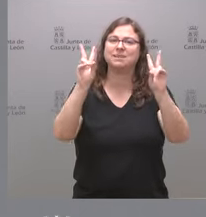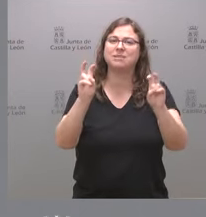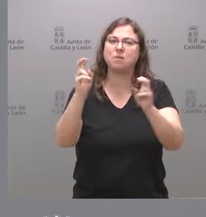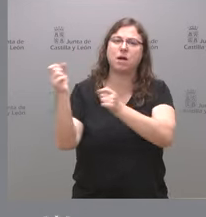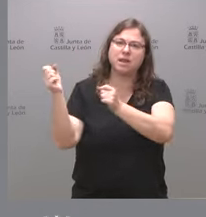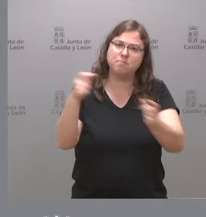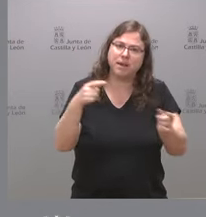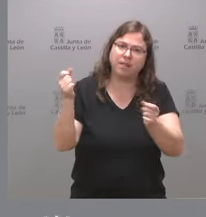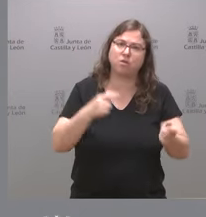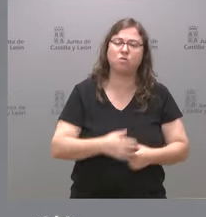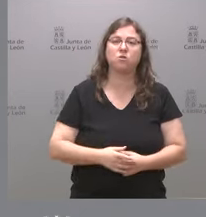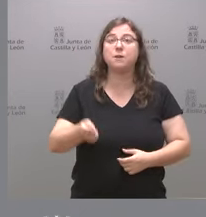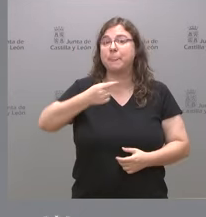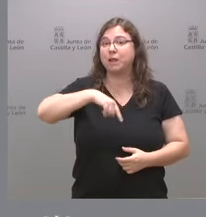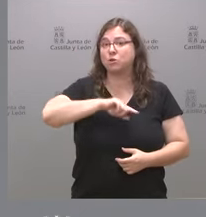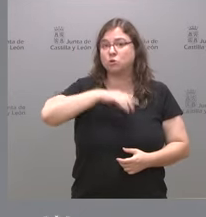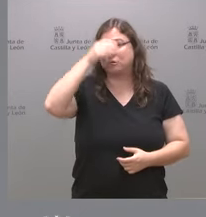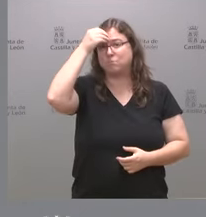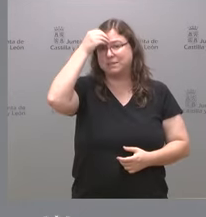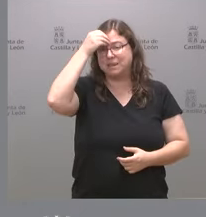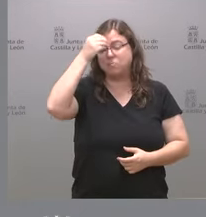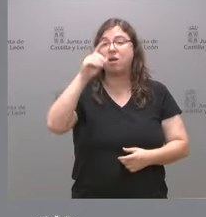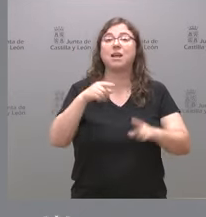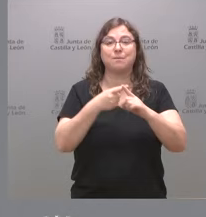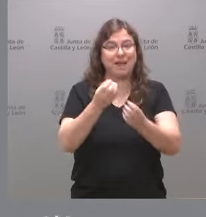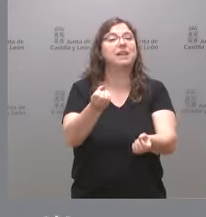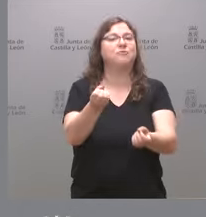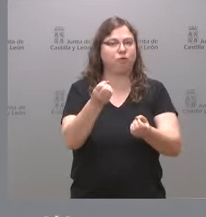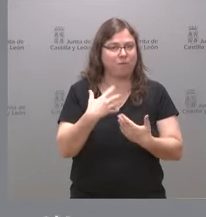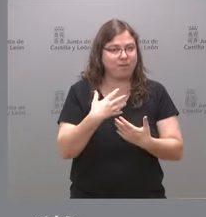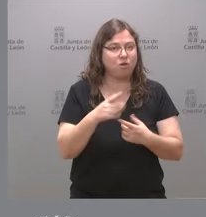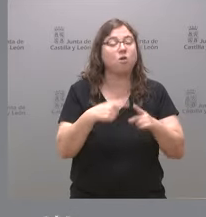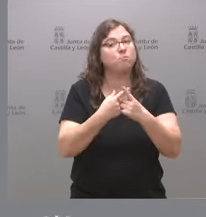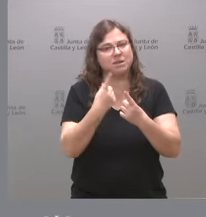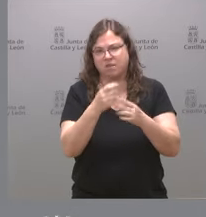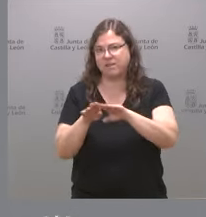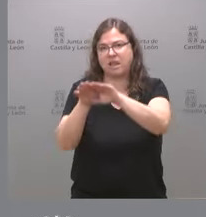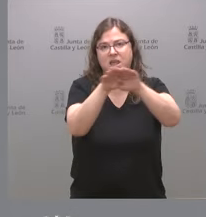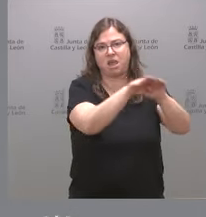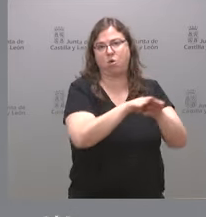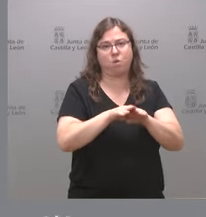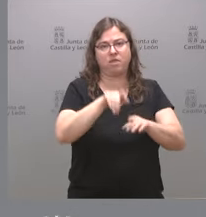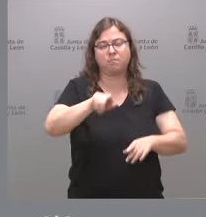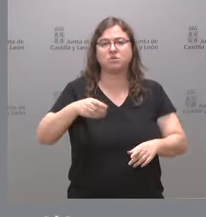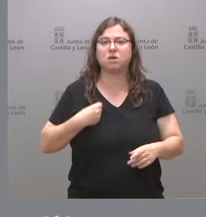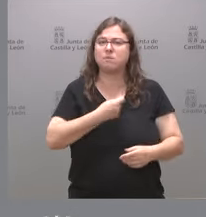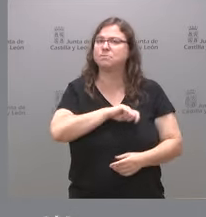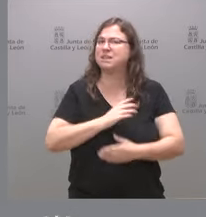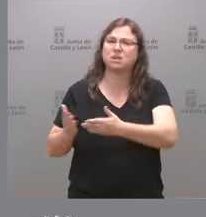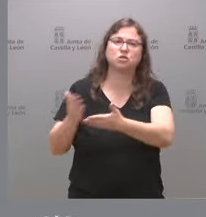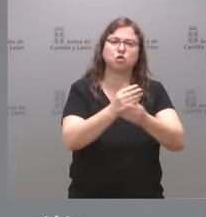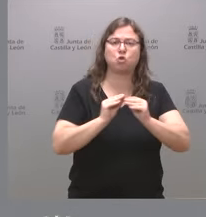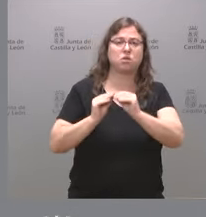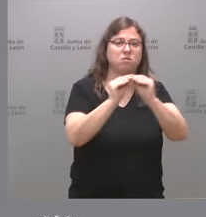de la inmigración. Nosotros creemos también que, además de información, hace falta igualdad entre todos los españoles y no se entendería